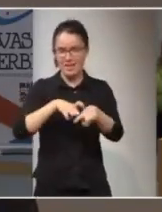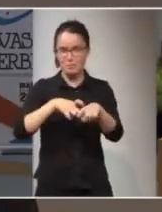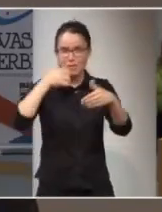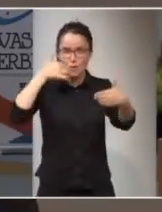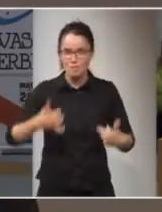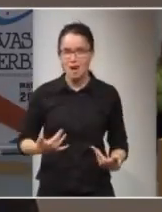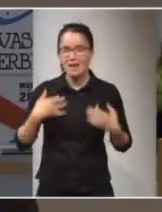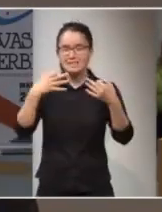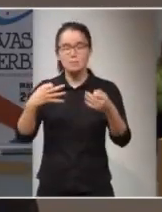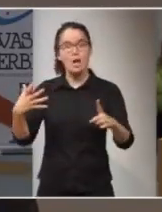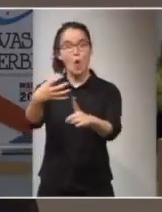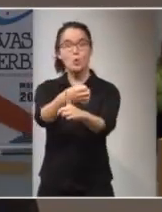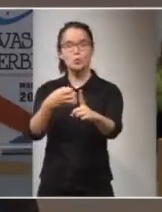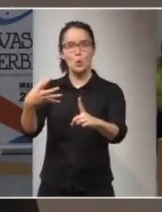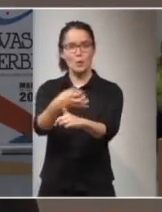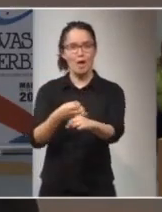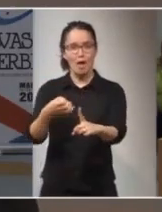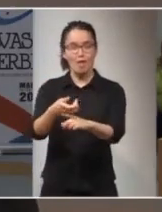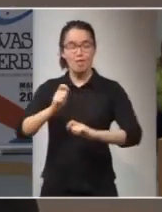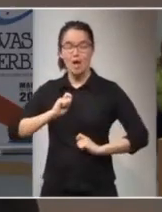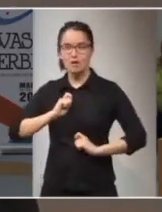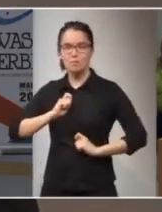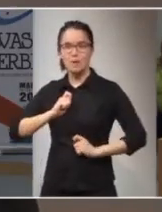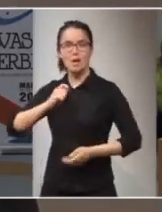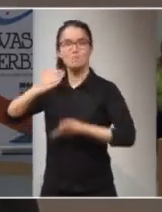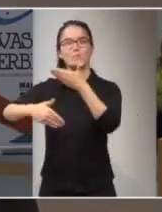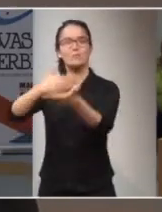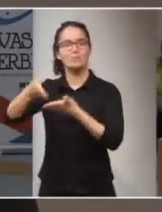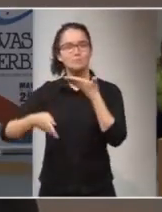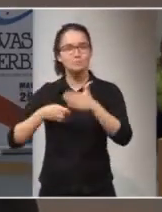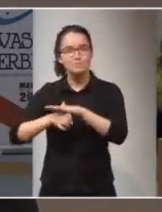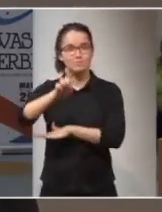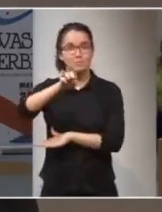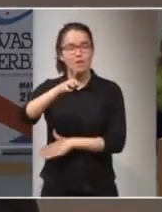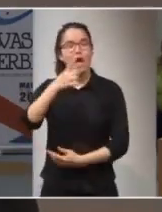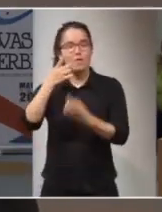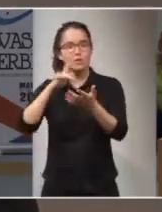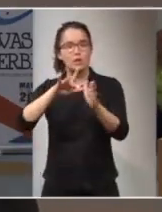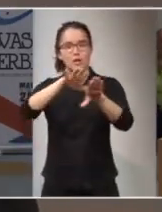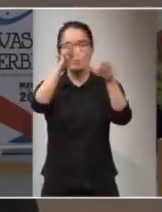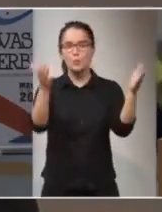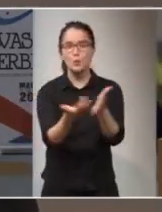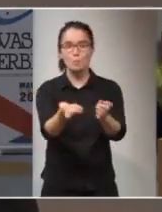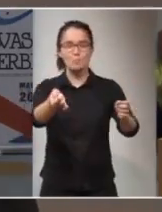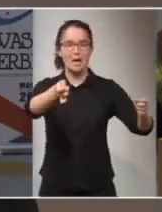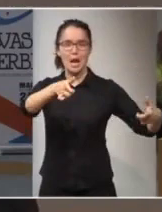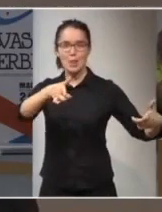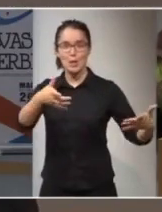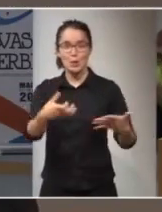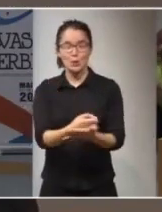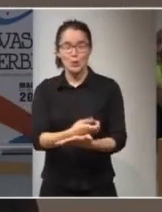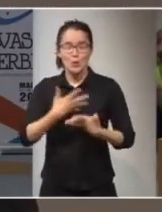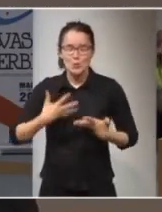tener siempre una utopía que nos movilice y mirar hacia adelante. Y a veces hay momentos en el mundo donde parece que todo es